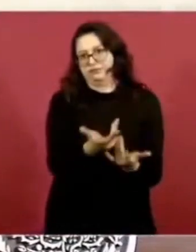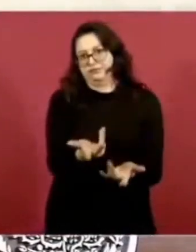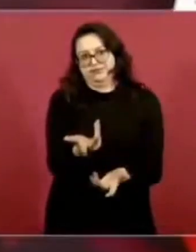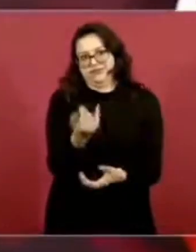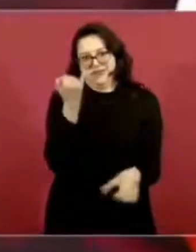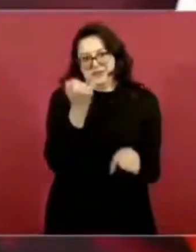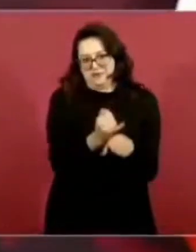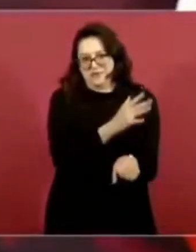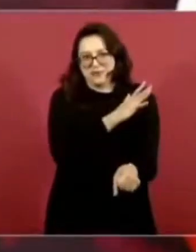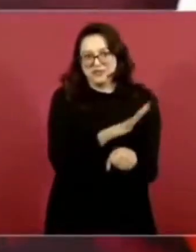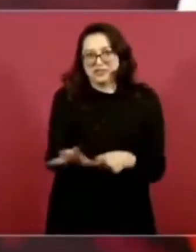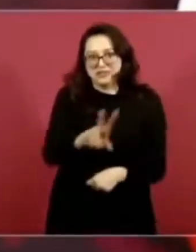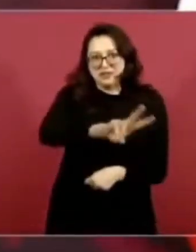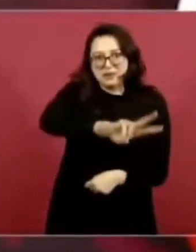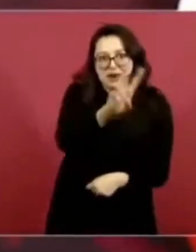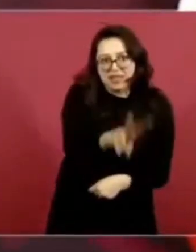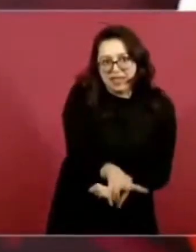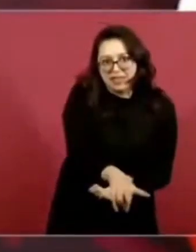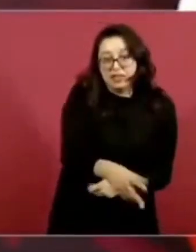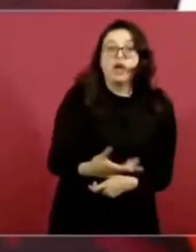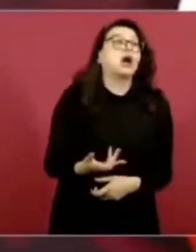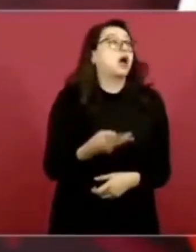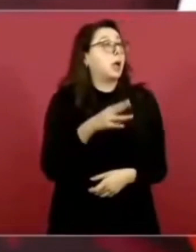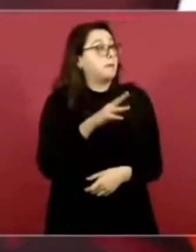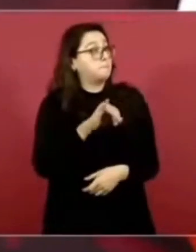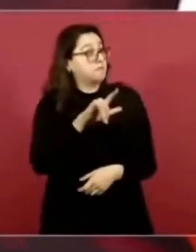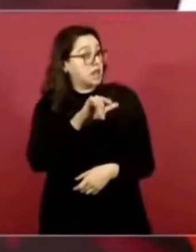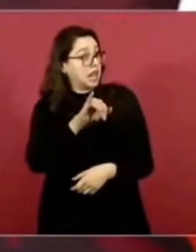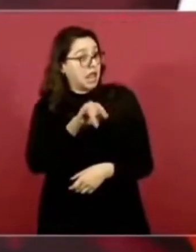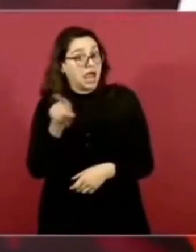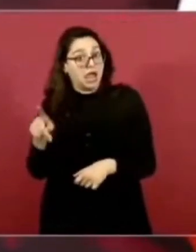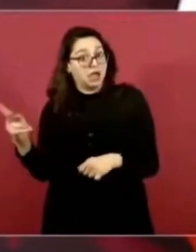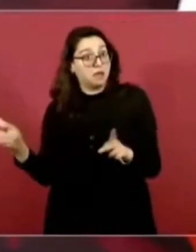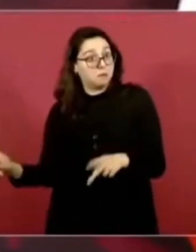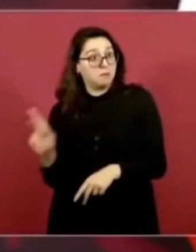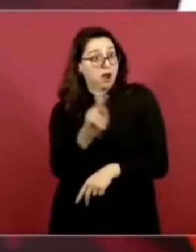pensamiento. Así lo ha expresado.